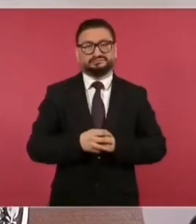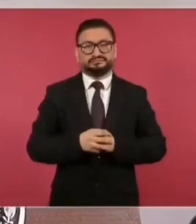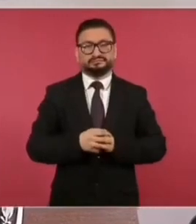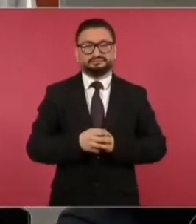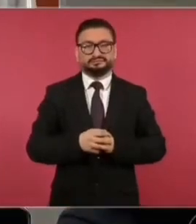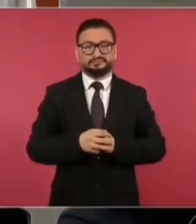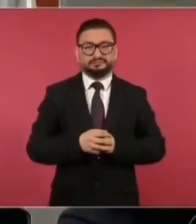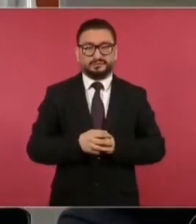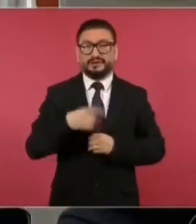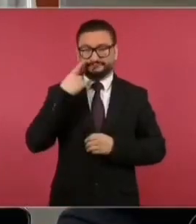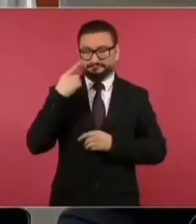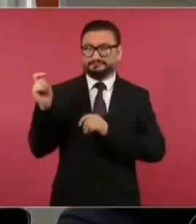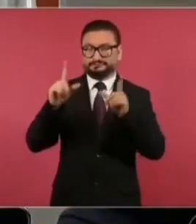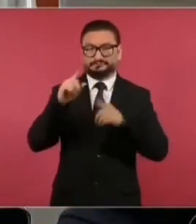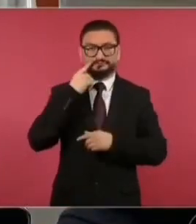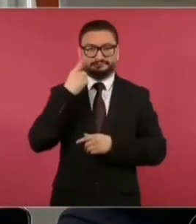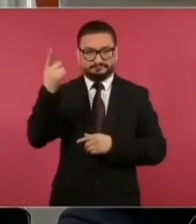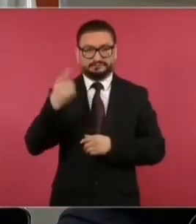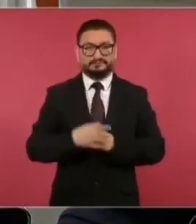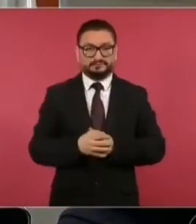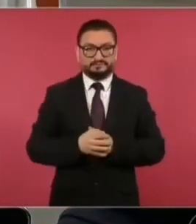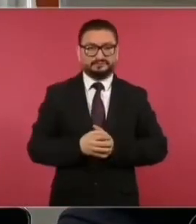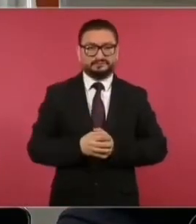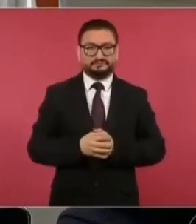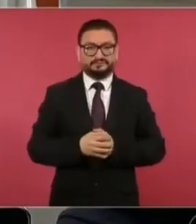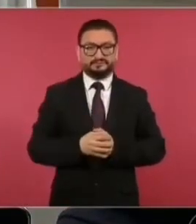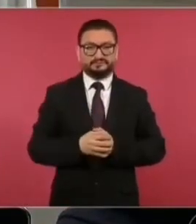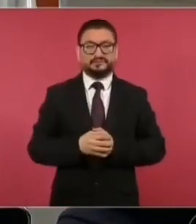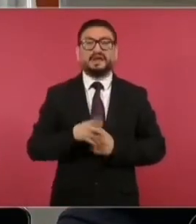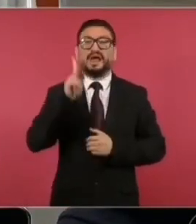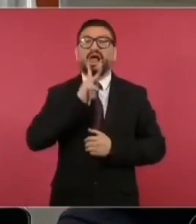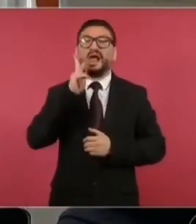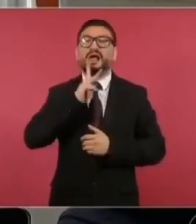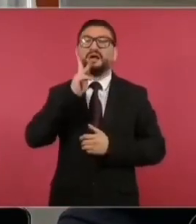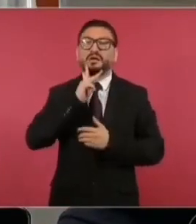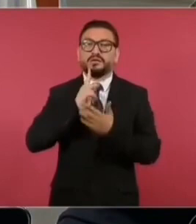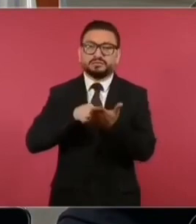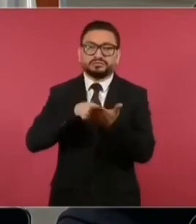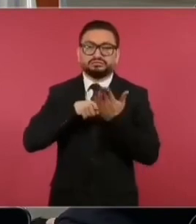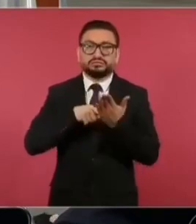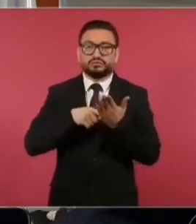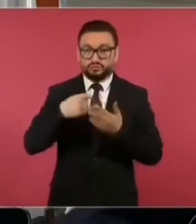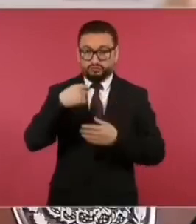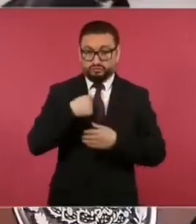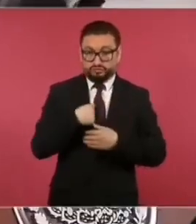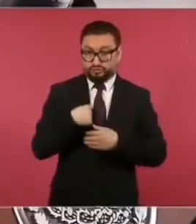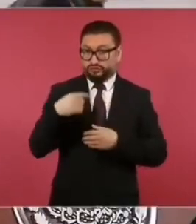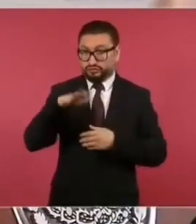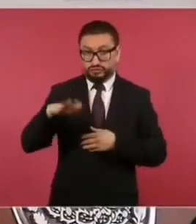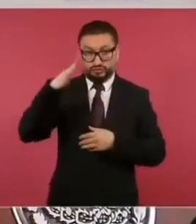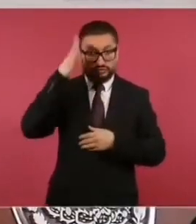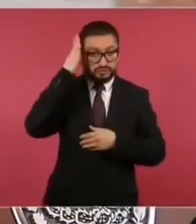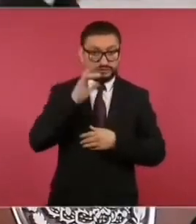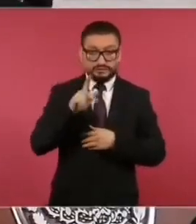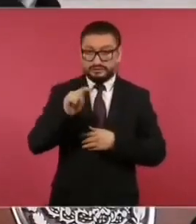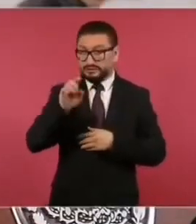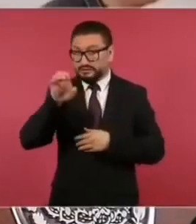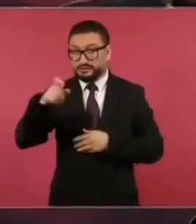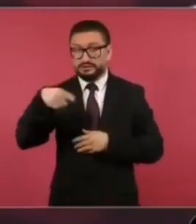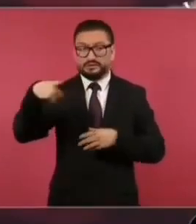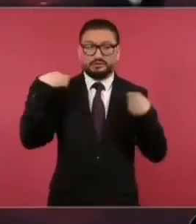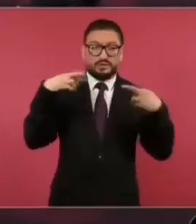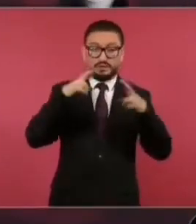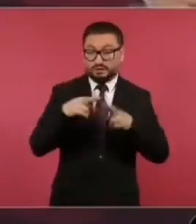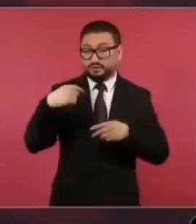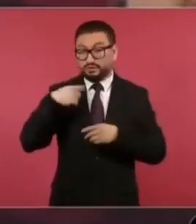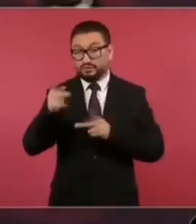Entonces, a ver, que me comprueben si yo… Hablé con los señores de la Asente, compañeros de la Asente, maestra,